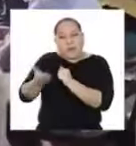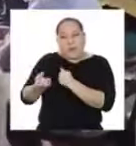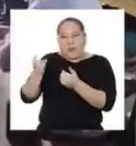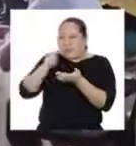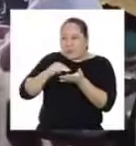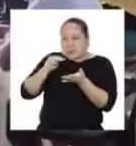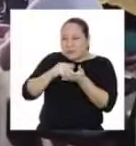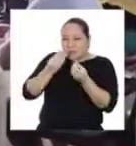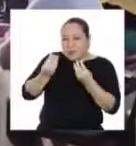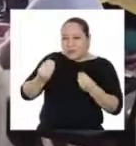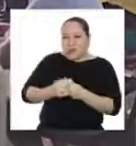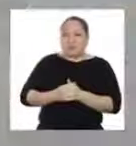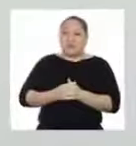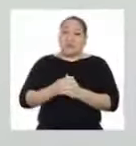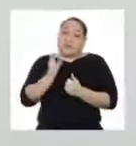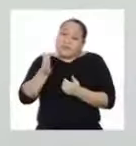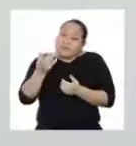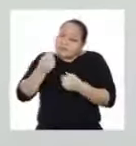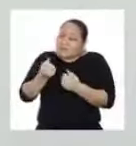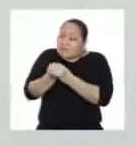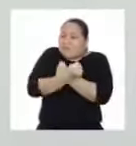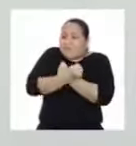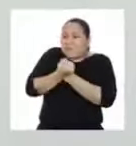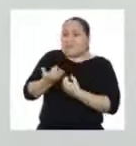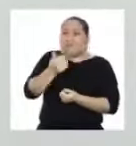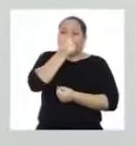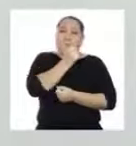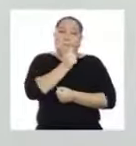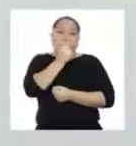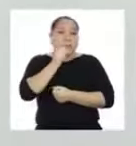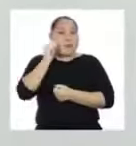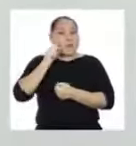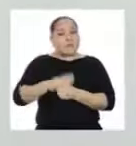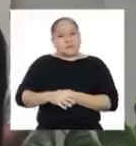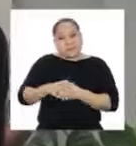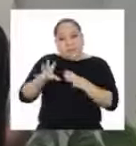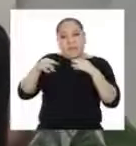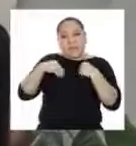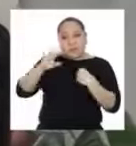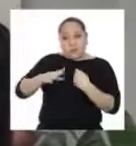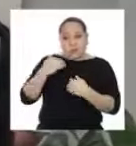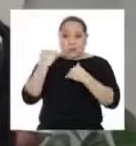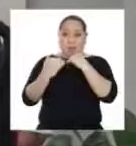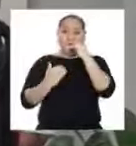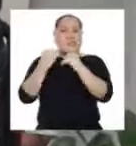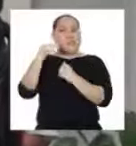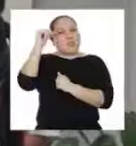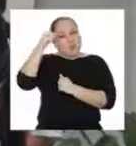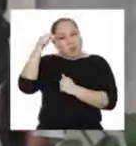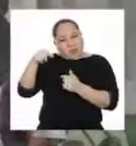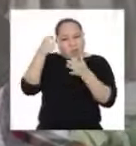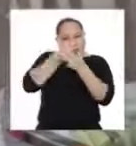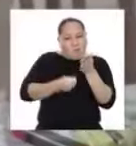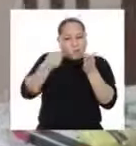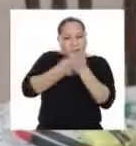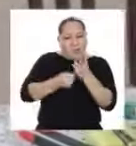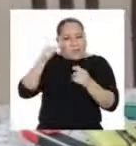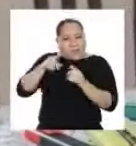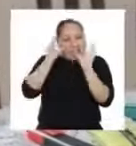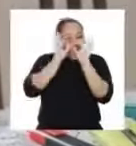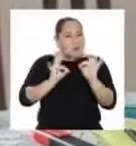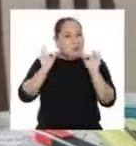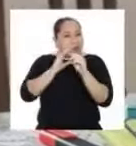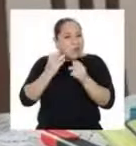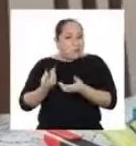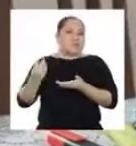acompañemos más que nunca. Trátalos con mucho cariño y paciencia. Reconoce sus avances y recuérdales que el esfuerzo